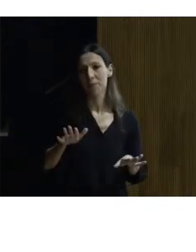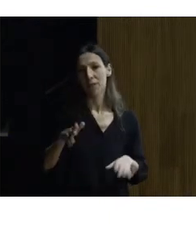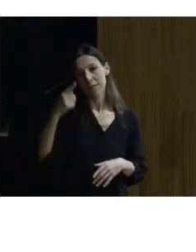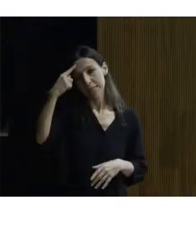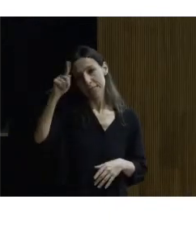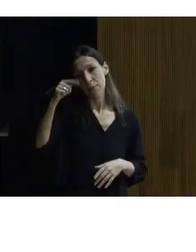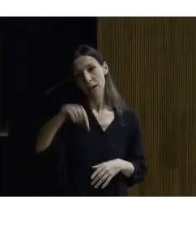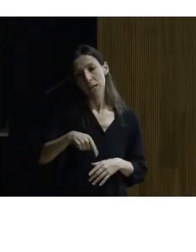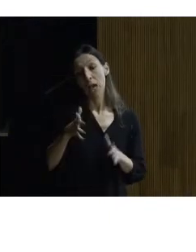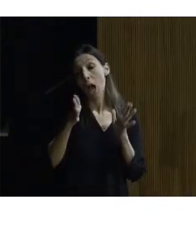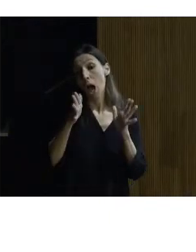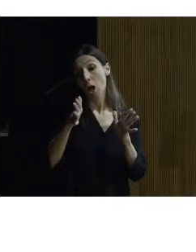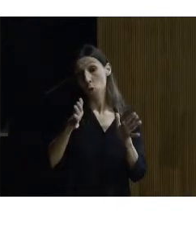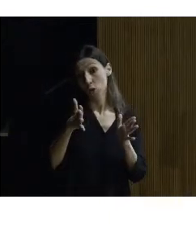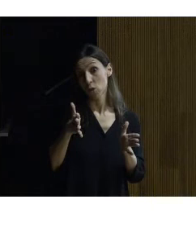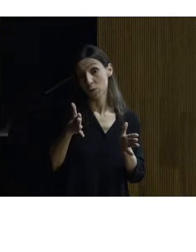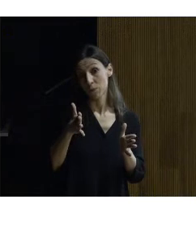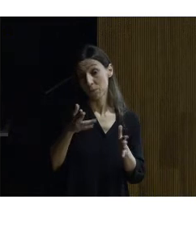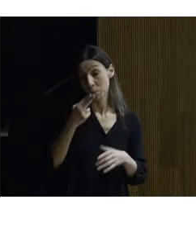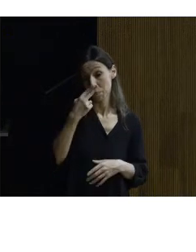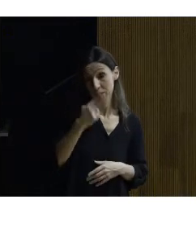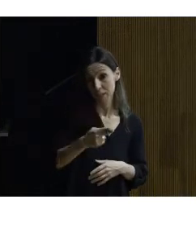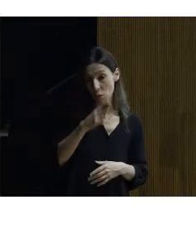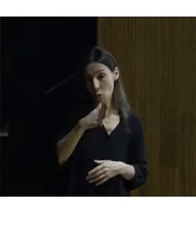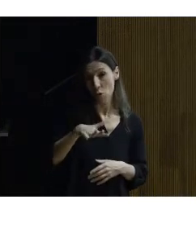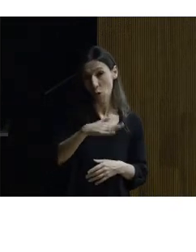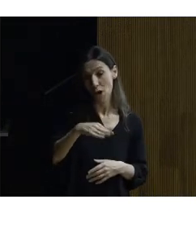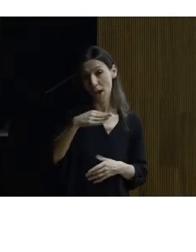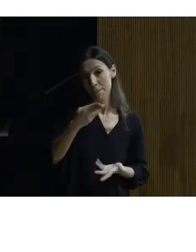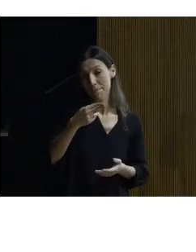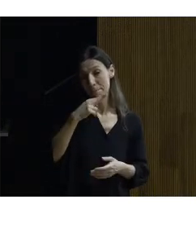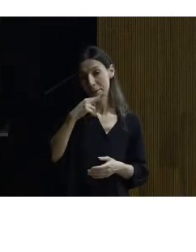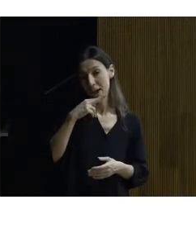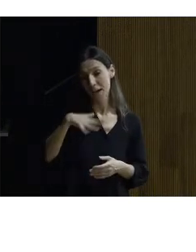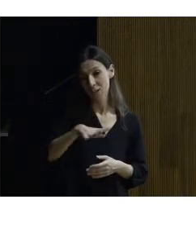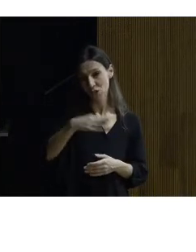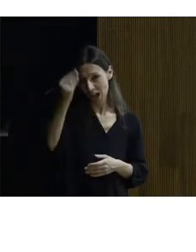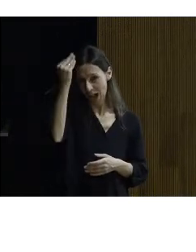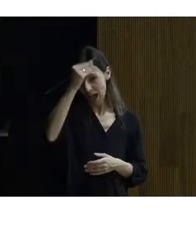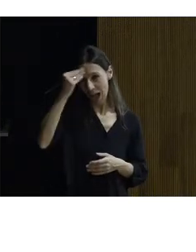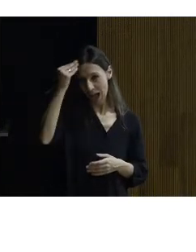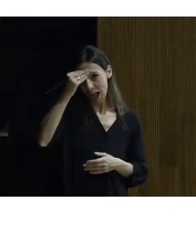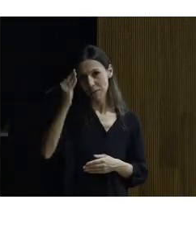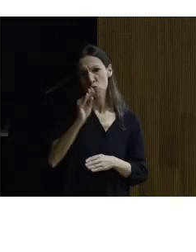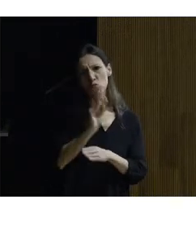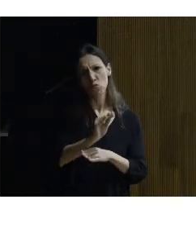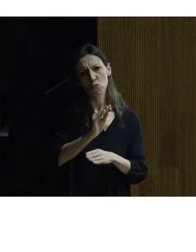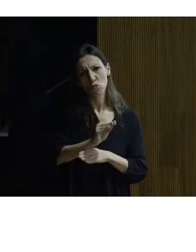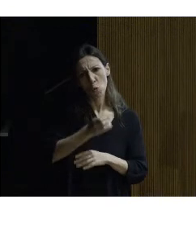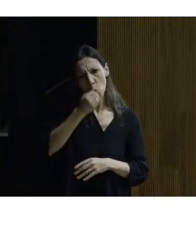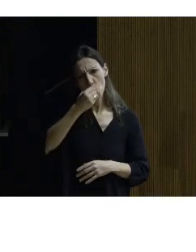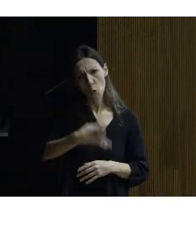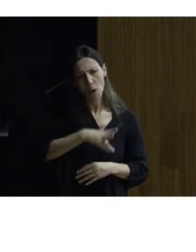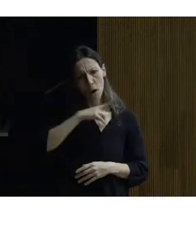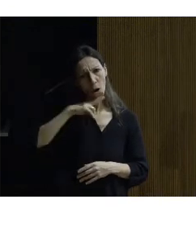si no lo recomiendo que lo vean hay unos baños árabes magníficos magníficos y muy bien conservados el